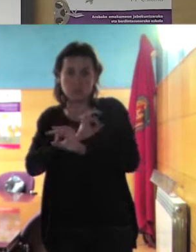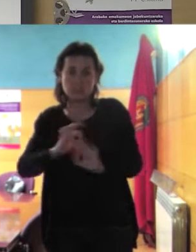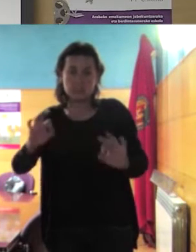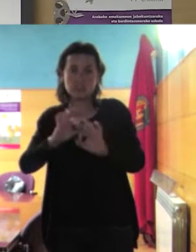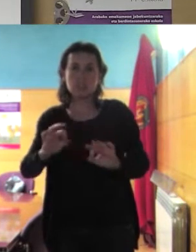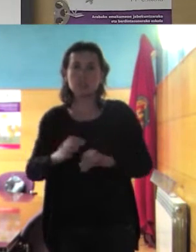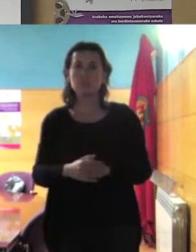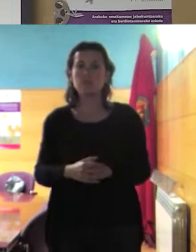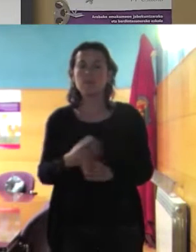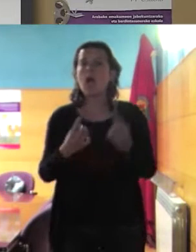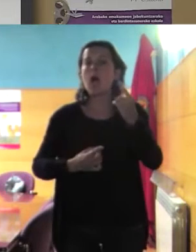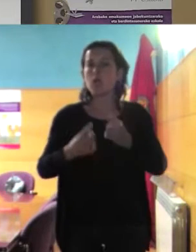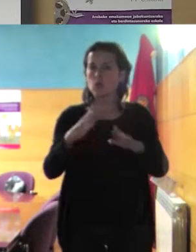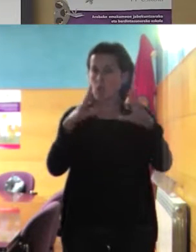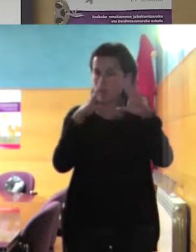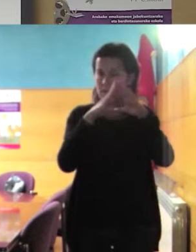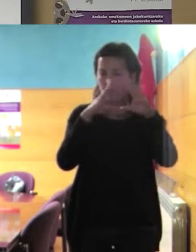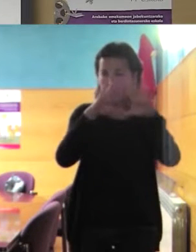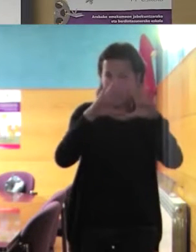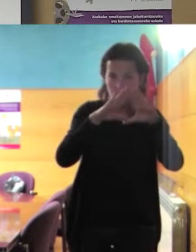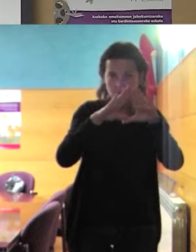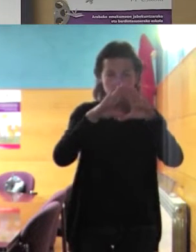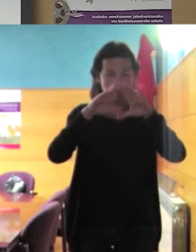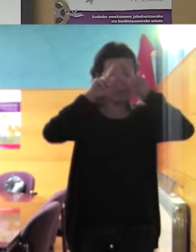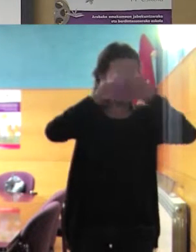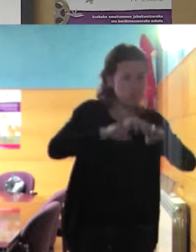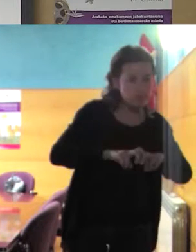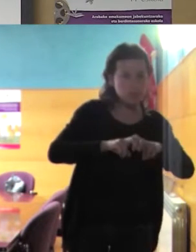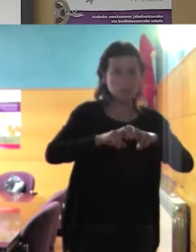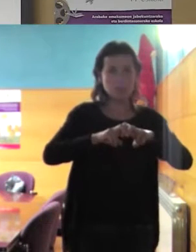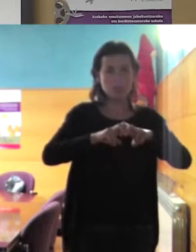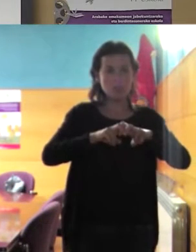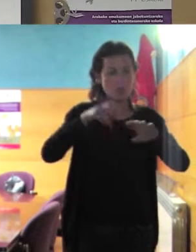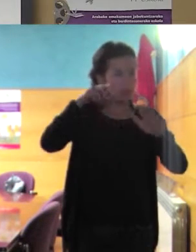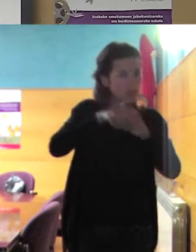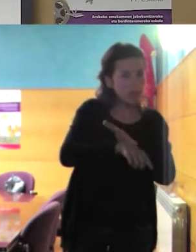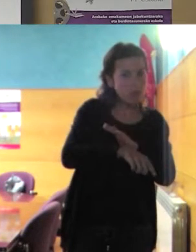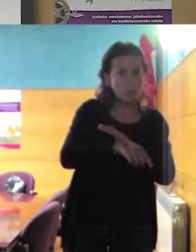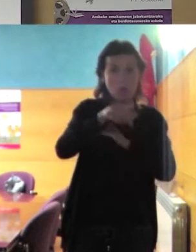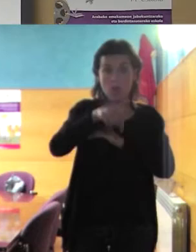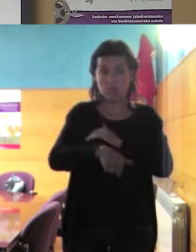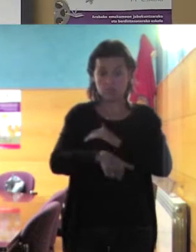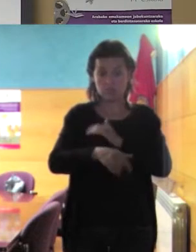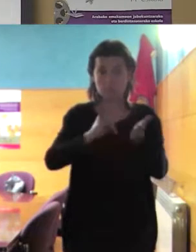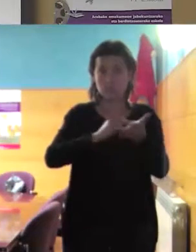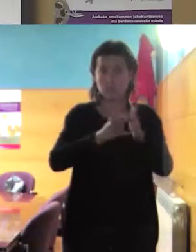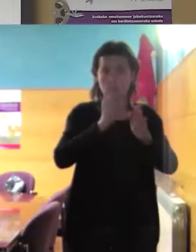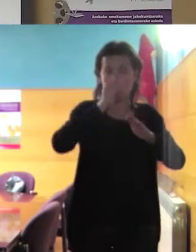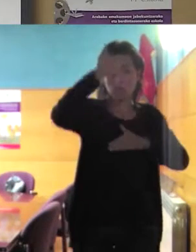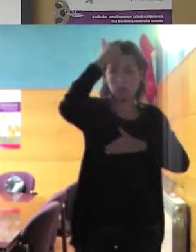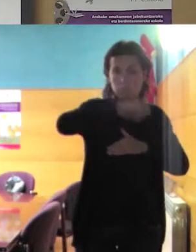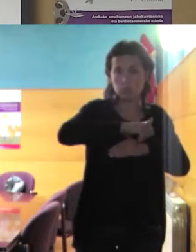currado esto del feminismo y hay gente que está en la enopia aquí y en otros patriarcados o el nivel de